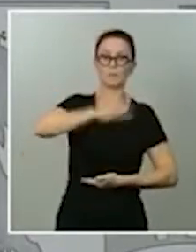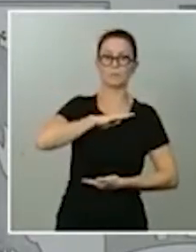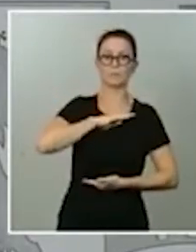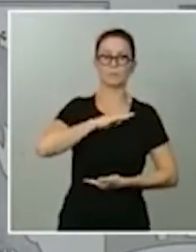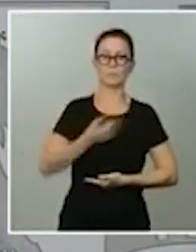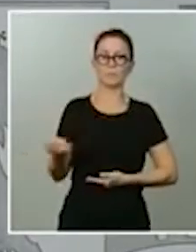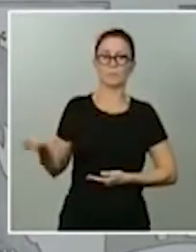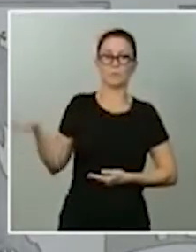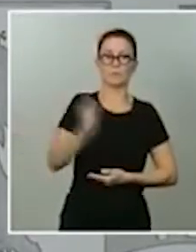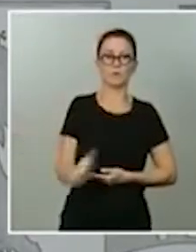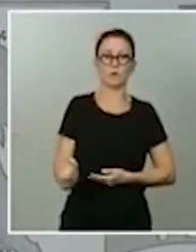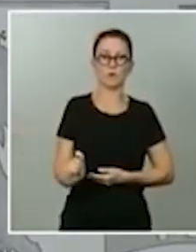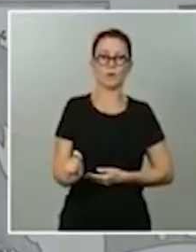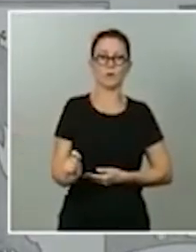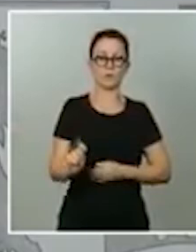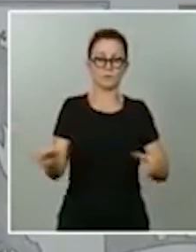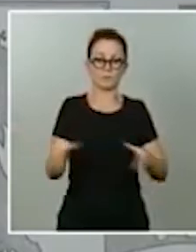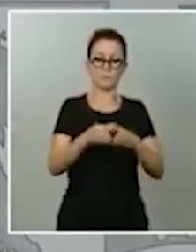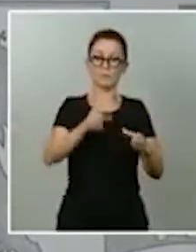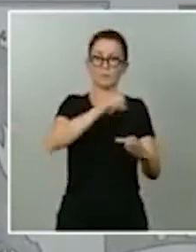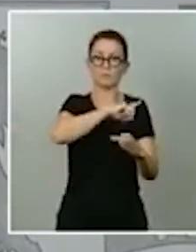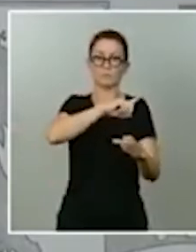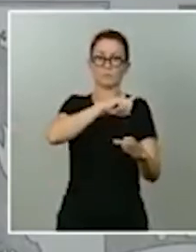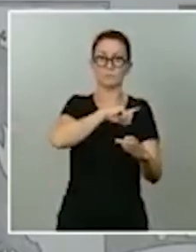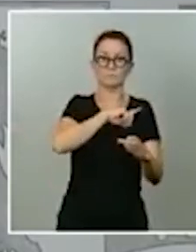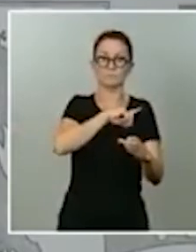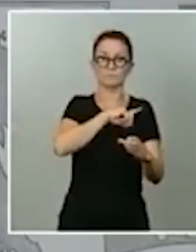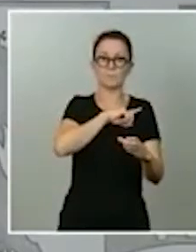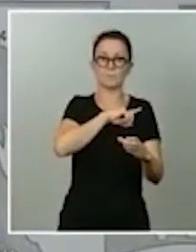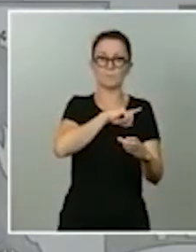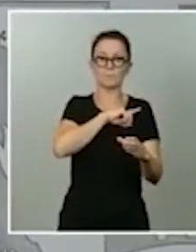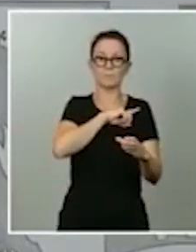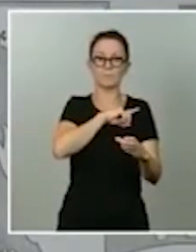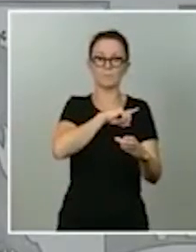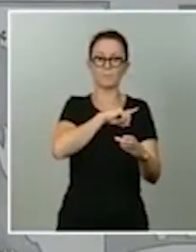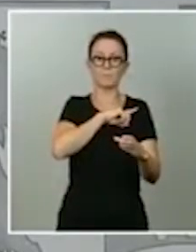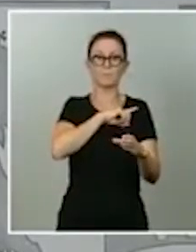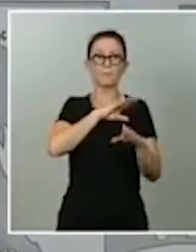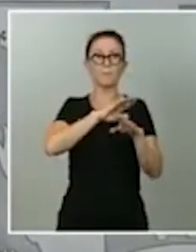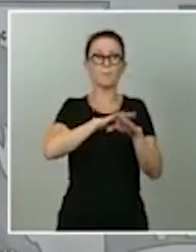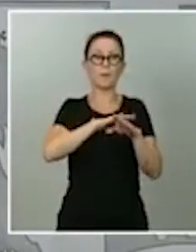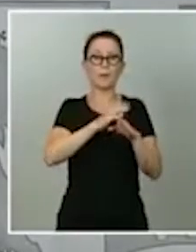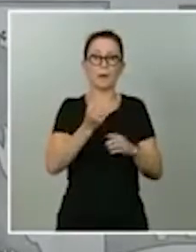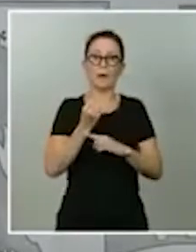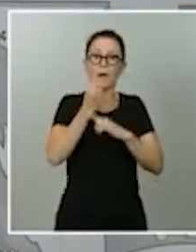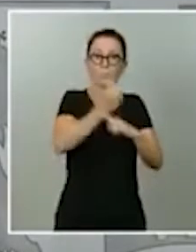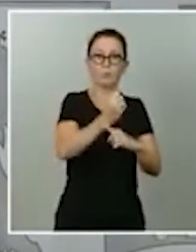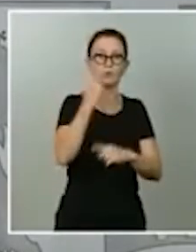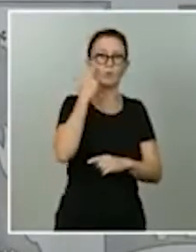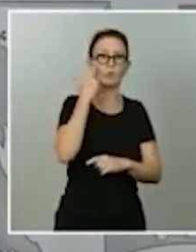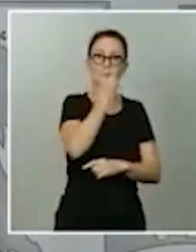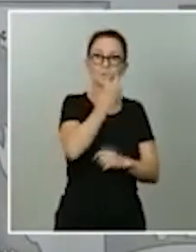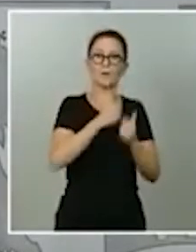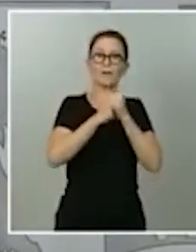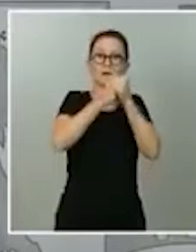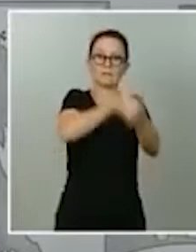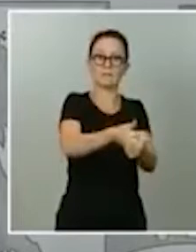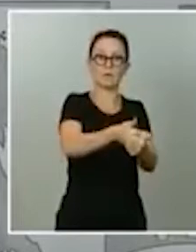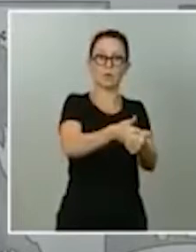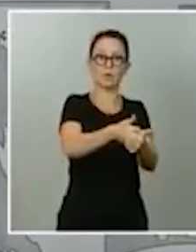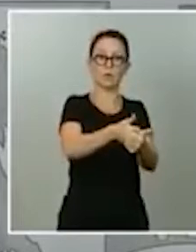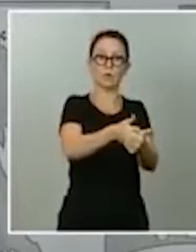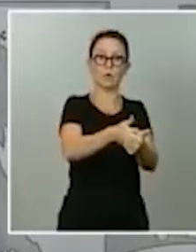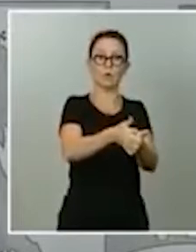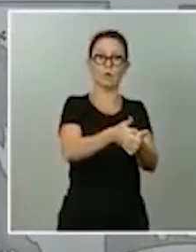de las Fuerzas Armadas de nuestro ejército para el rastreo. Y singularmente, aquellas comunidades autónomas, se lo solicito